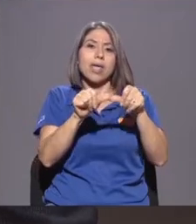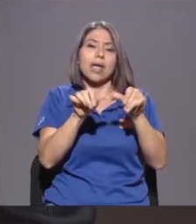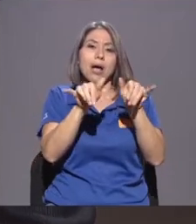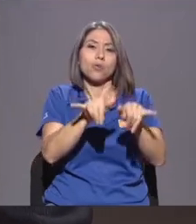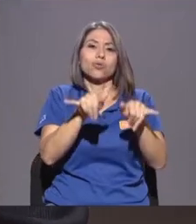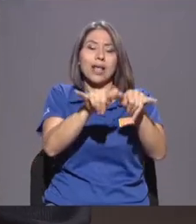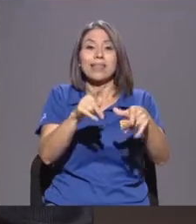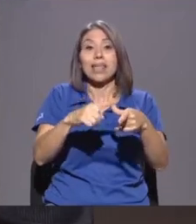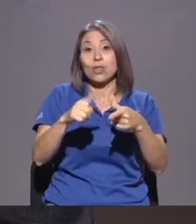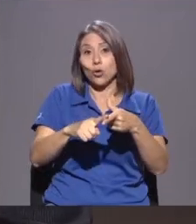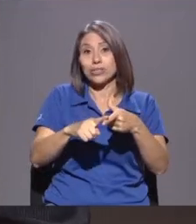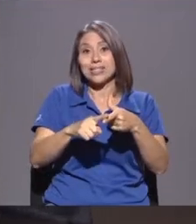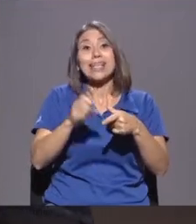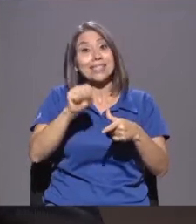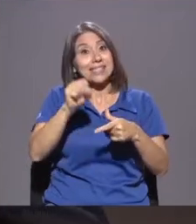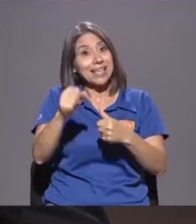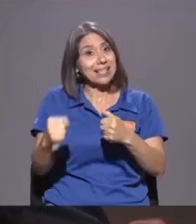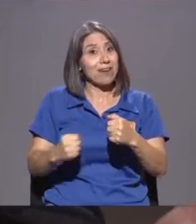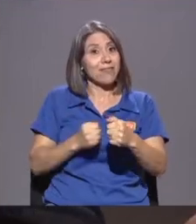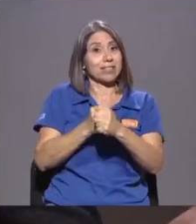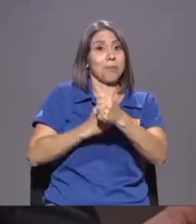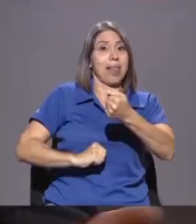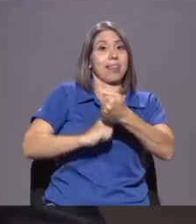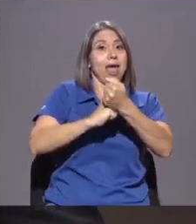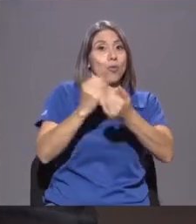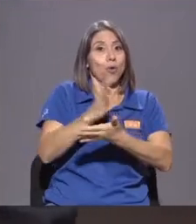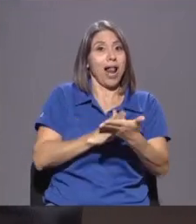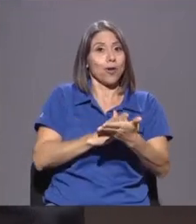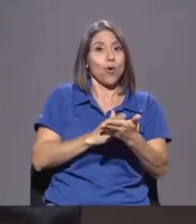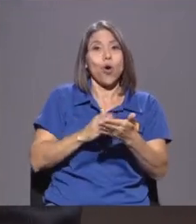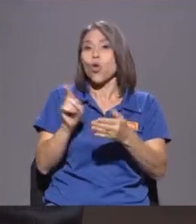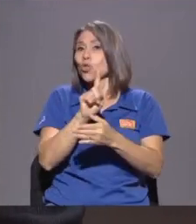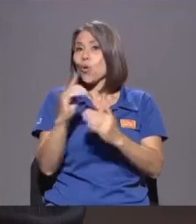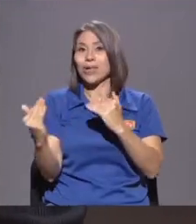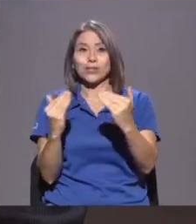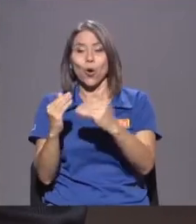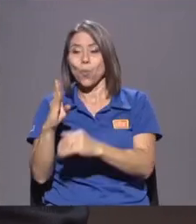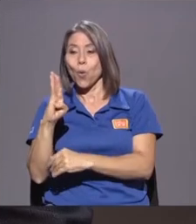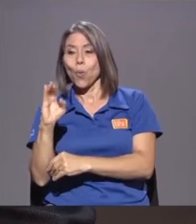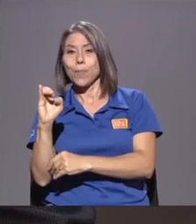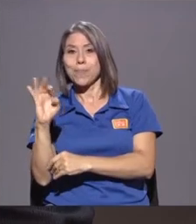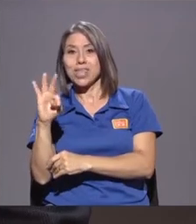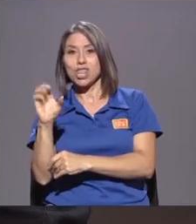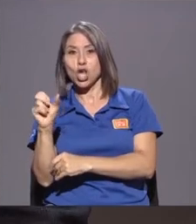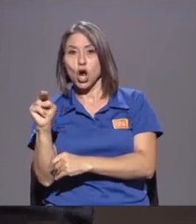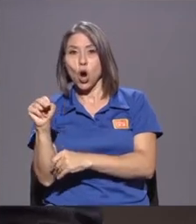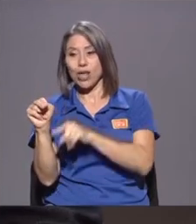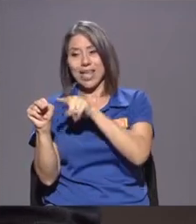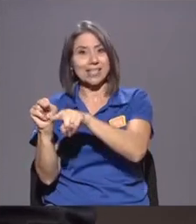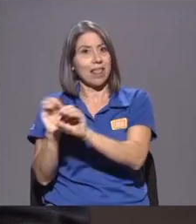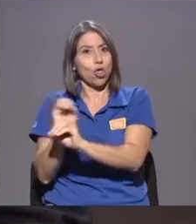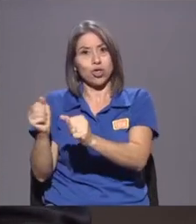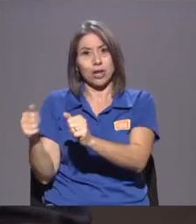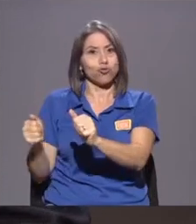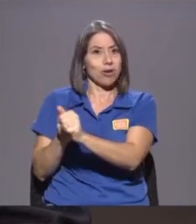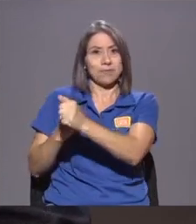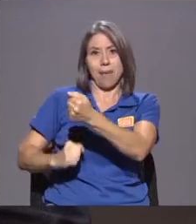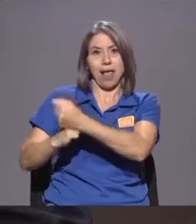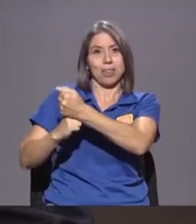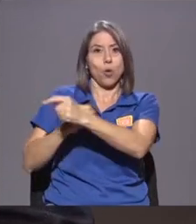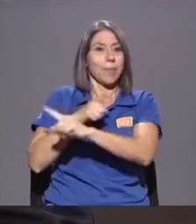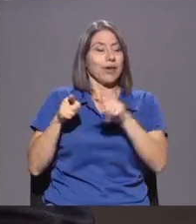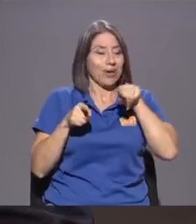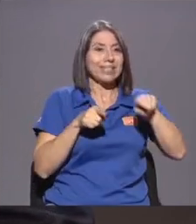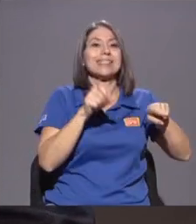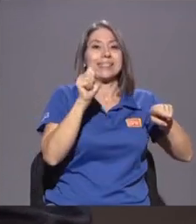Si está Respaldado Por algo No es como Bitcoin Que no tiene Respaldo Y además Por ese Carácter De